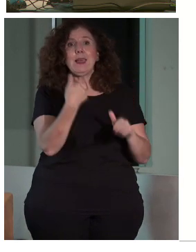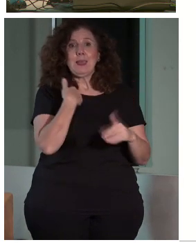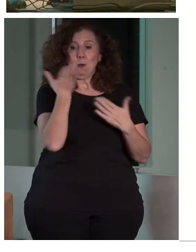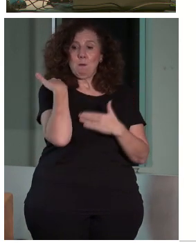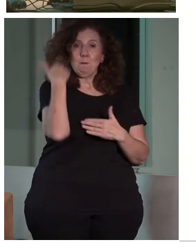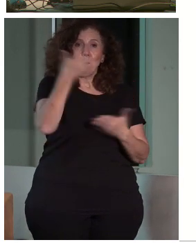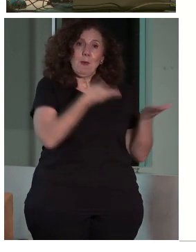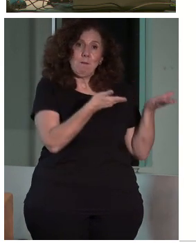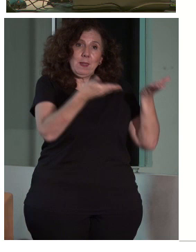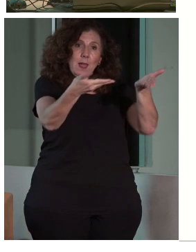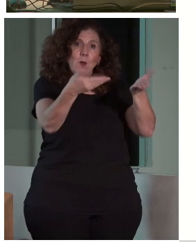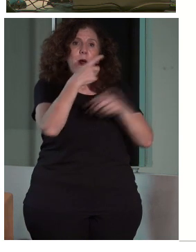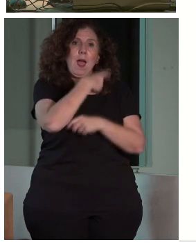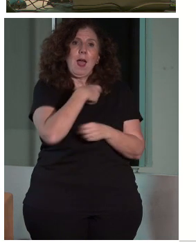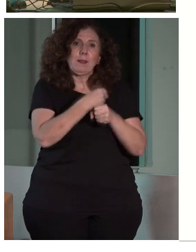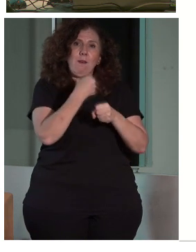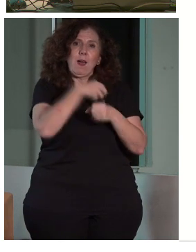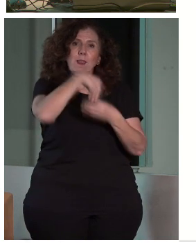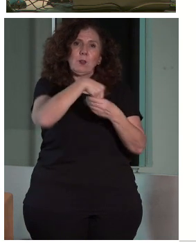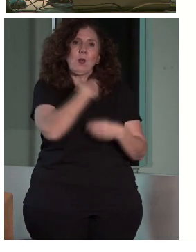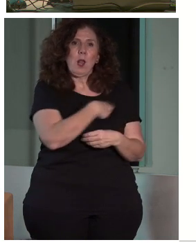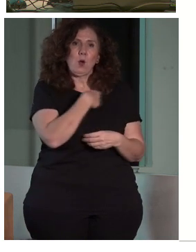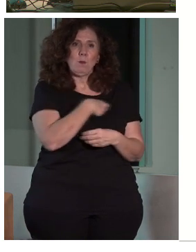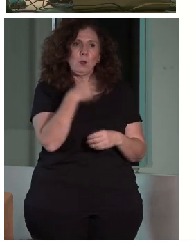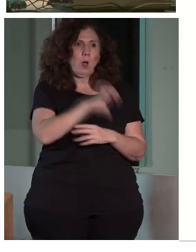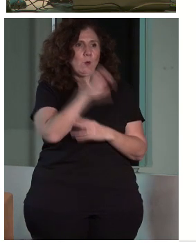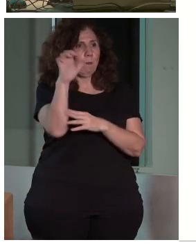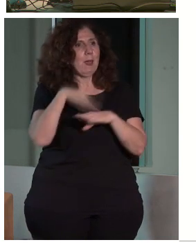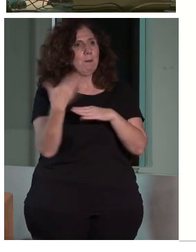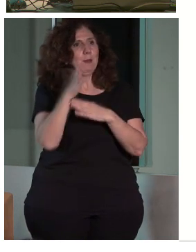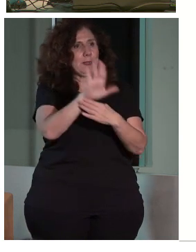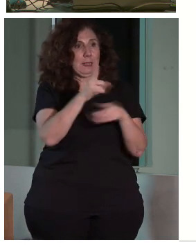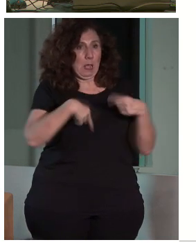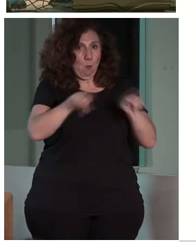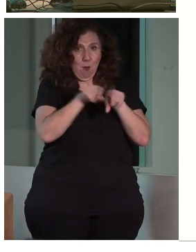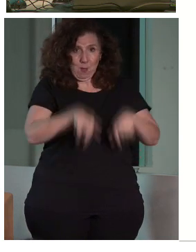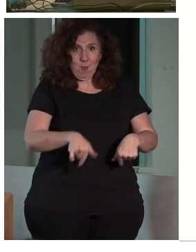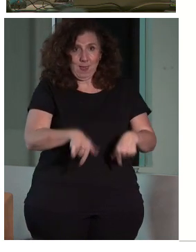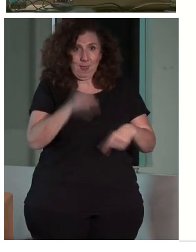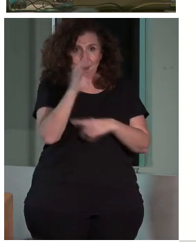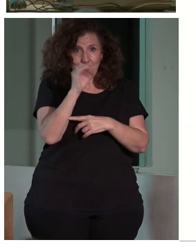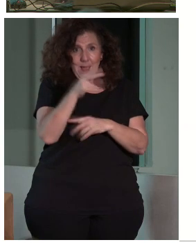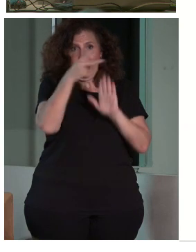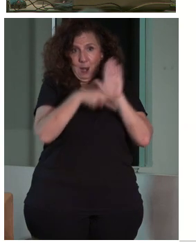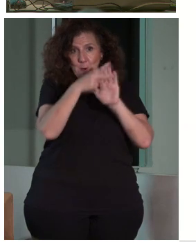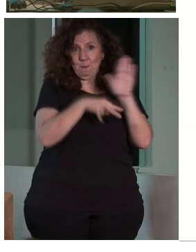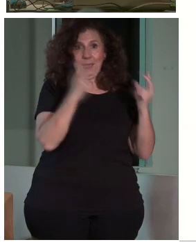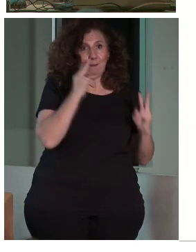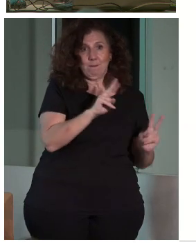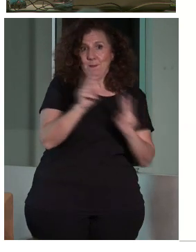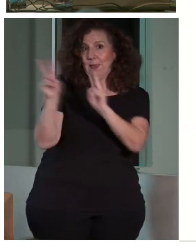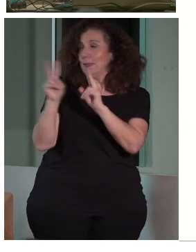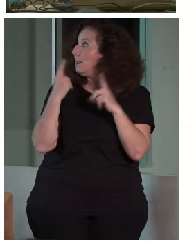Europea para presentar la norma, ¿vale?, como estoy hoy aquí. Esta foto que veis aquí, y es por lo que hemos hablado,